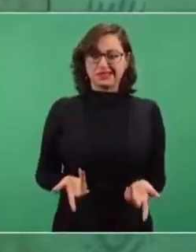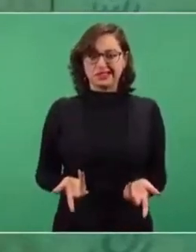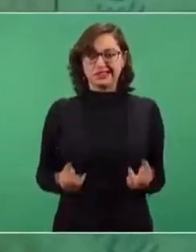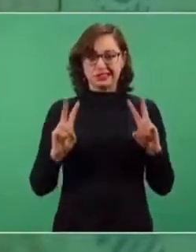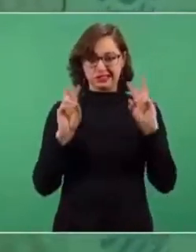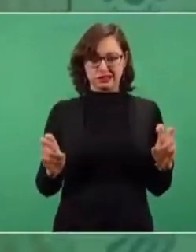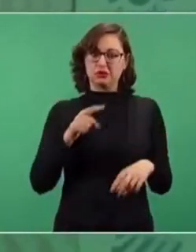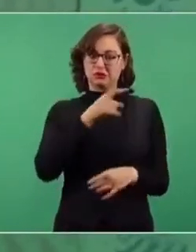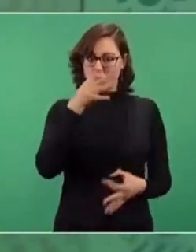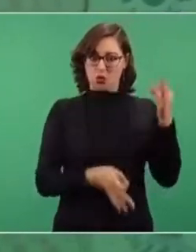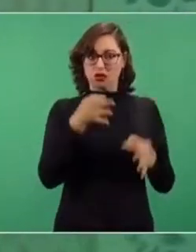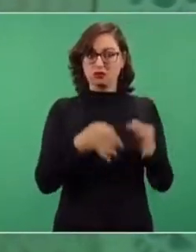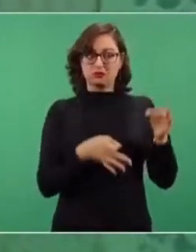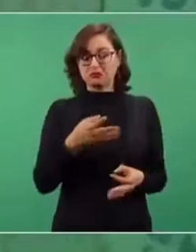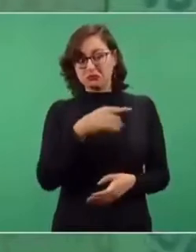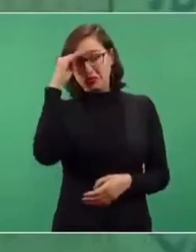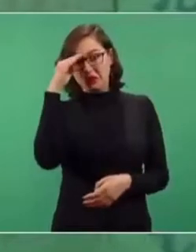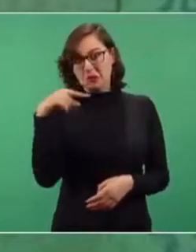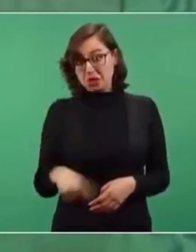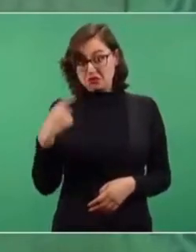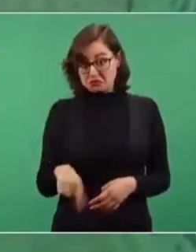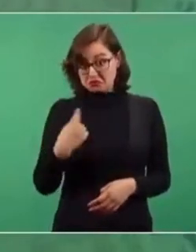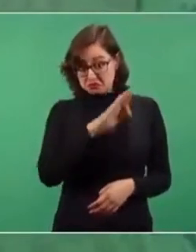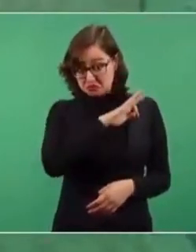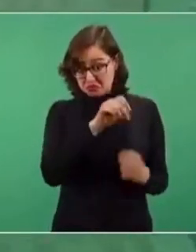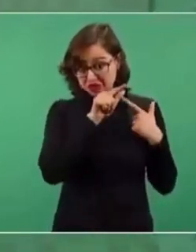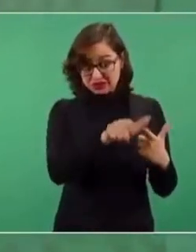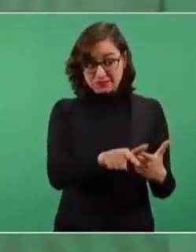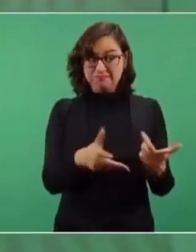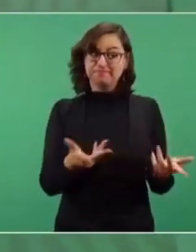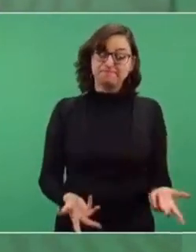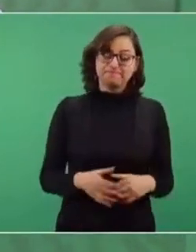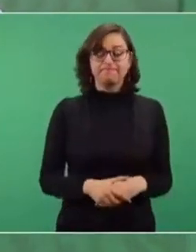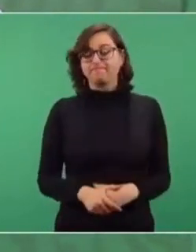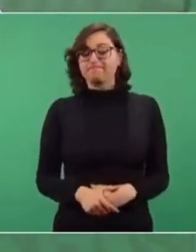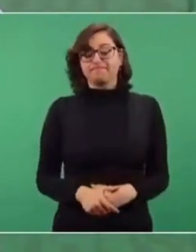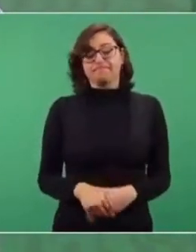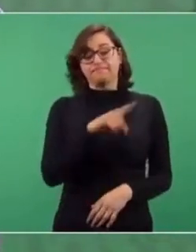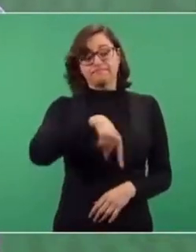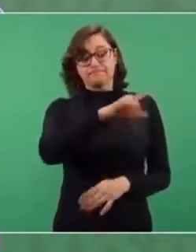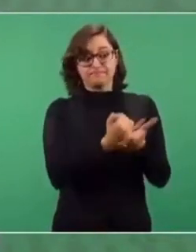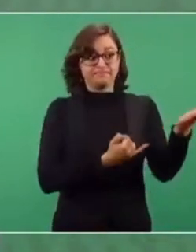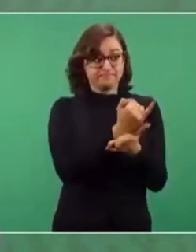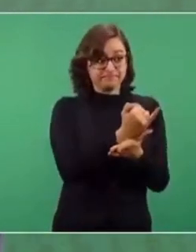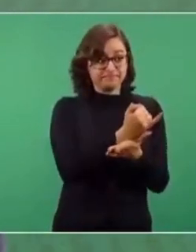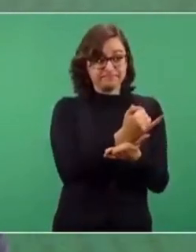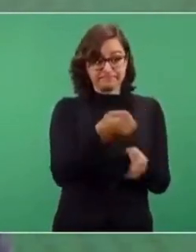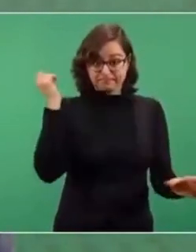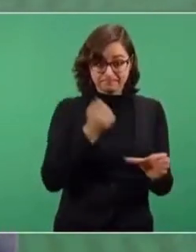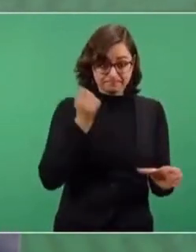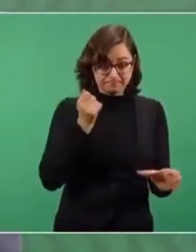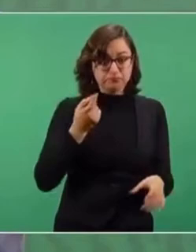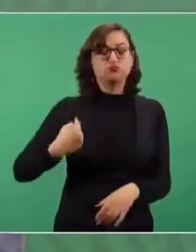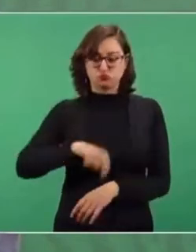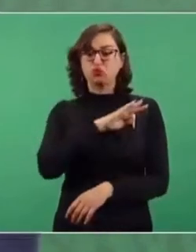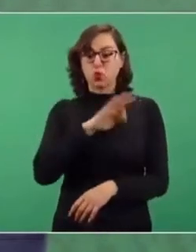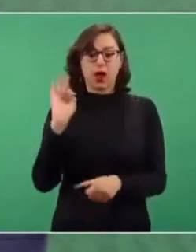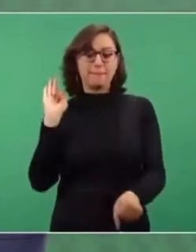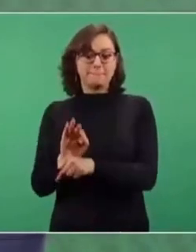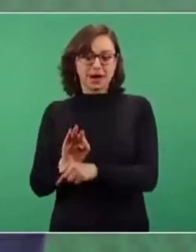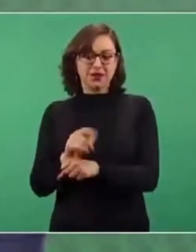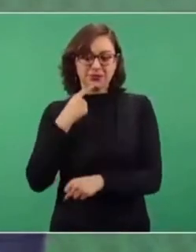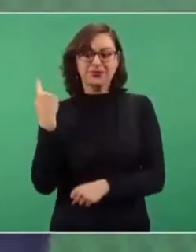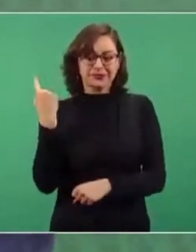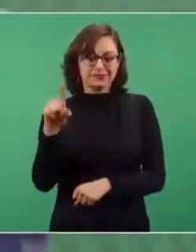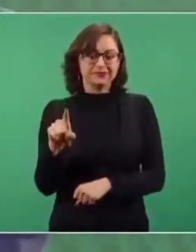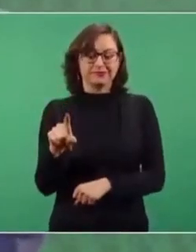los jueces, pues nosotros vamos a acudir a la corte, no se van a quedar